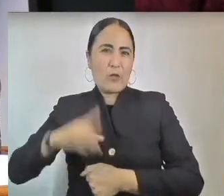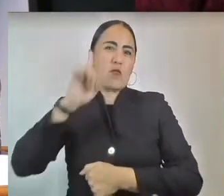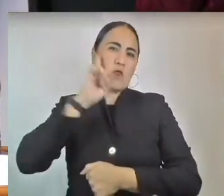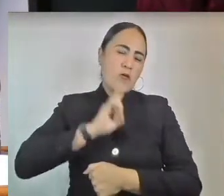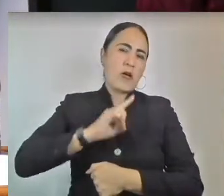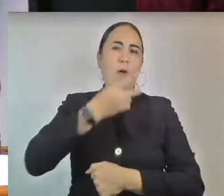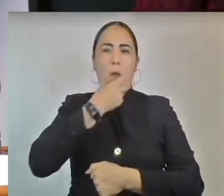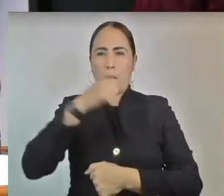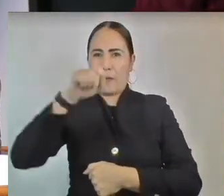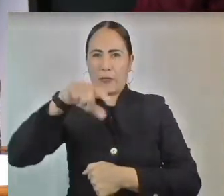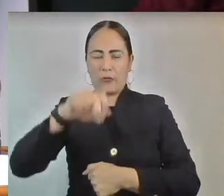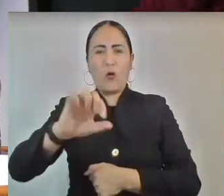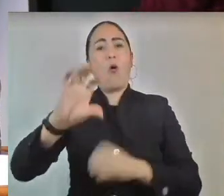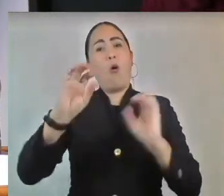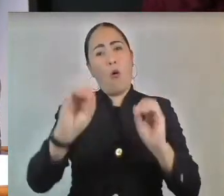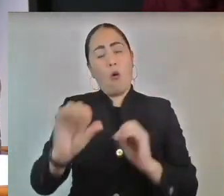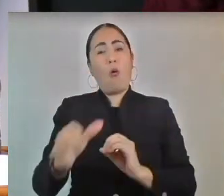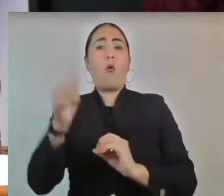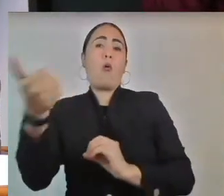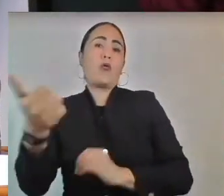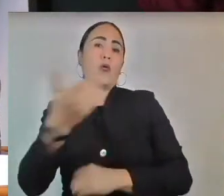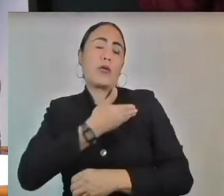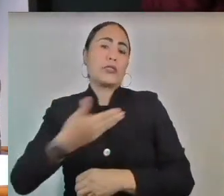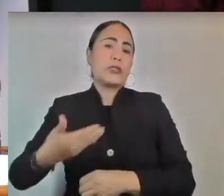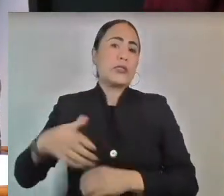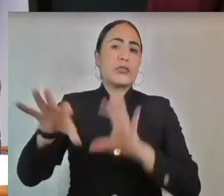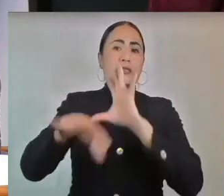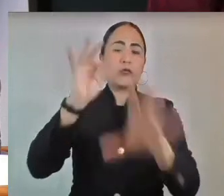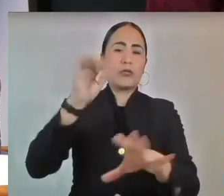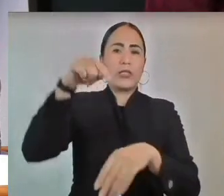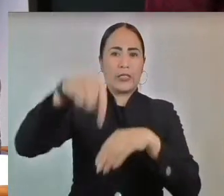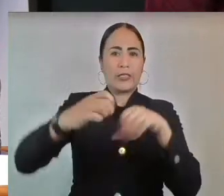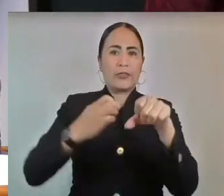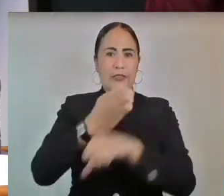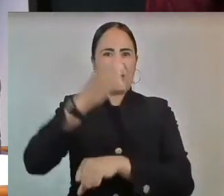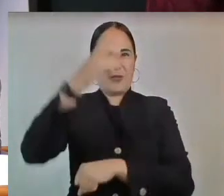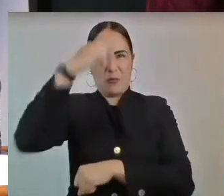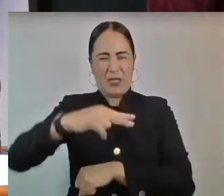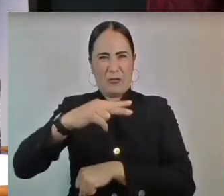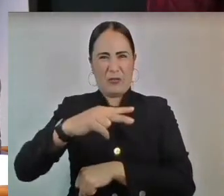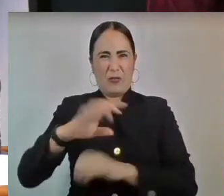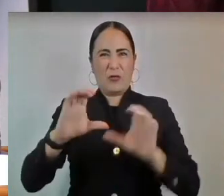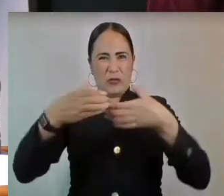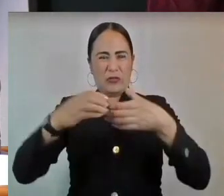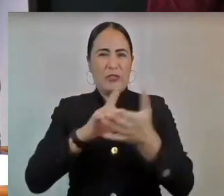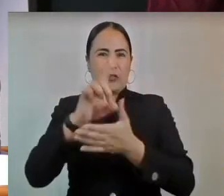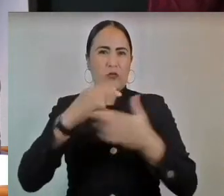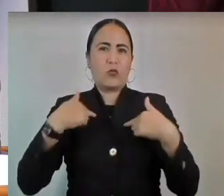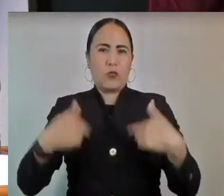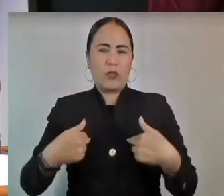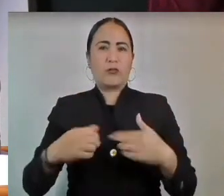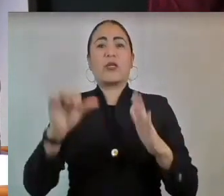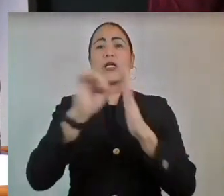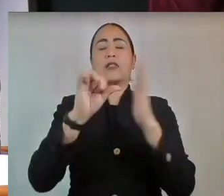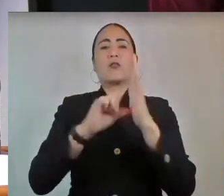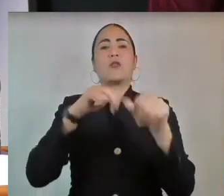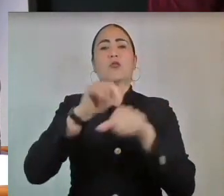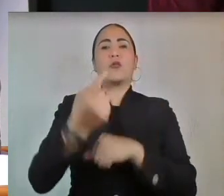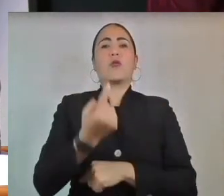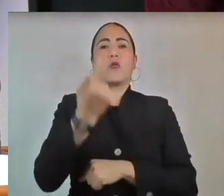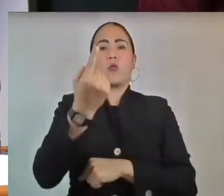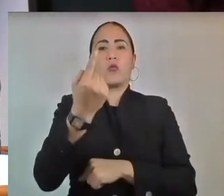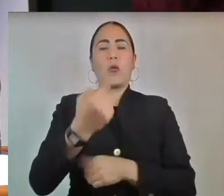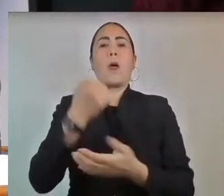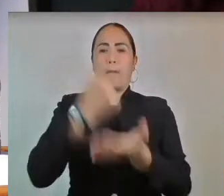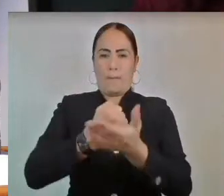presidente de la Comisión de Derechos Humanos del Estado de México. Artículo primero, se aprueba el proceso para la